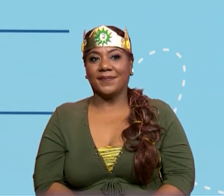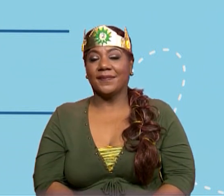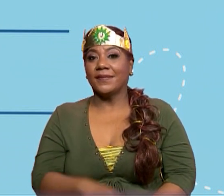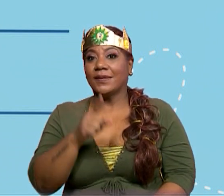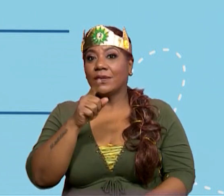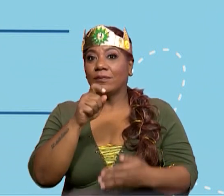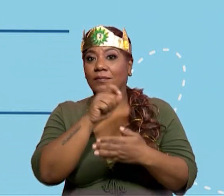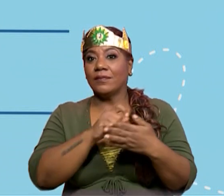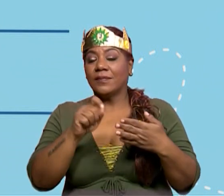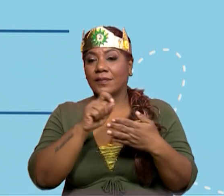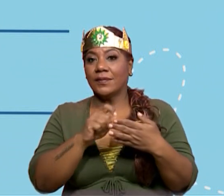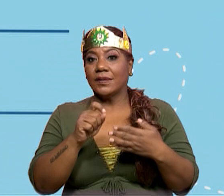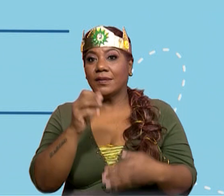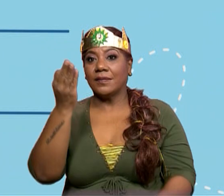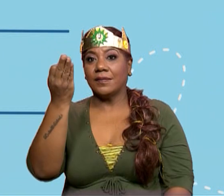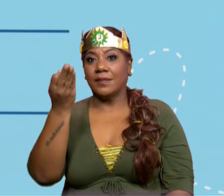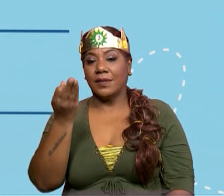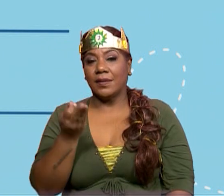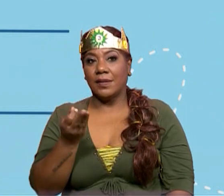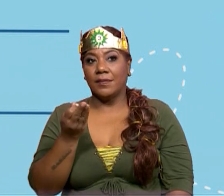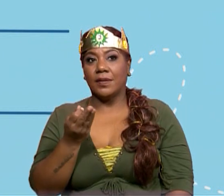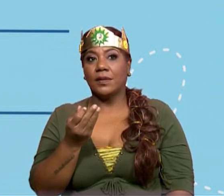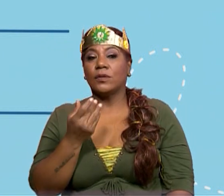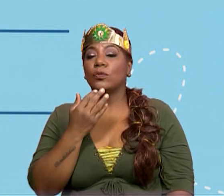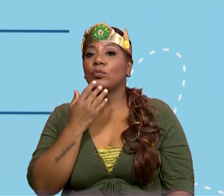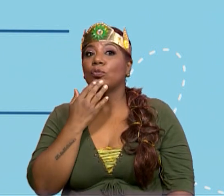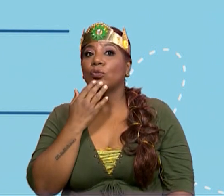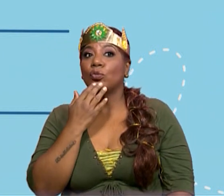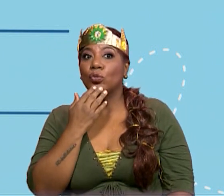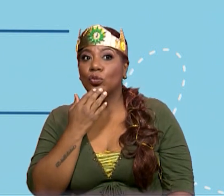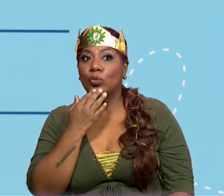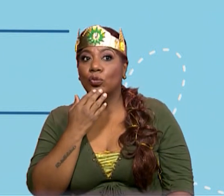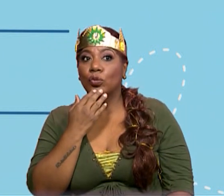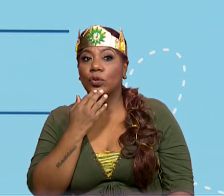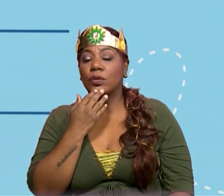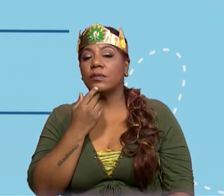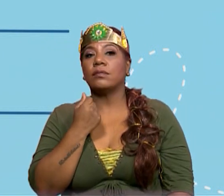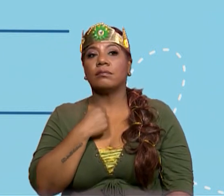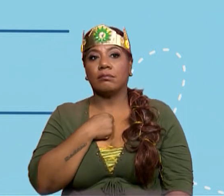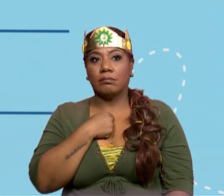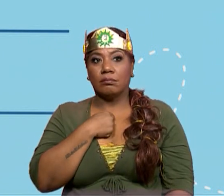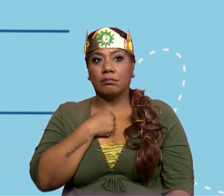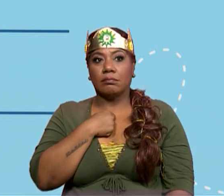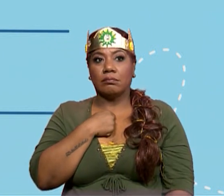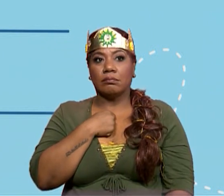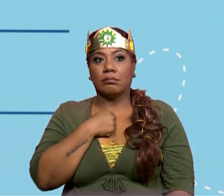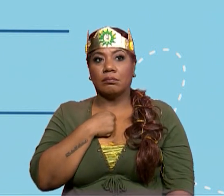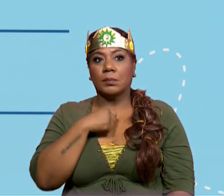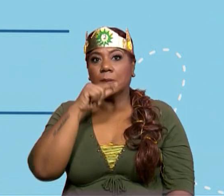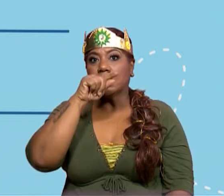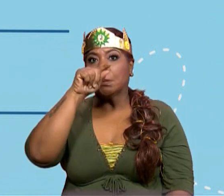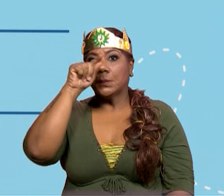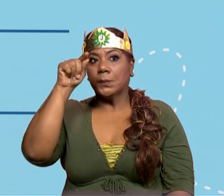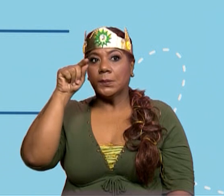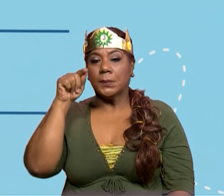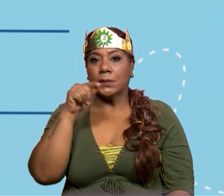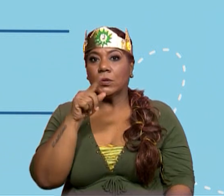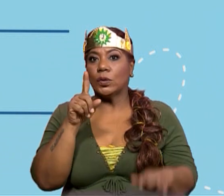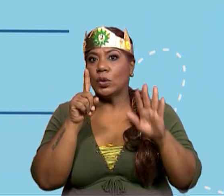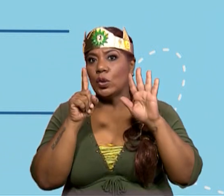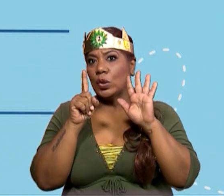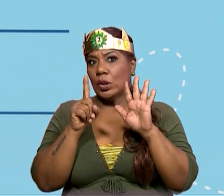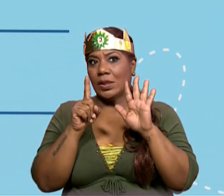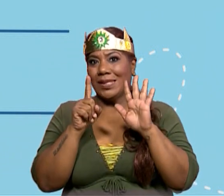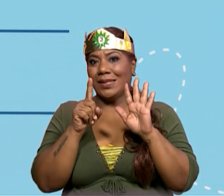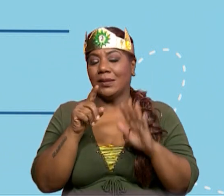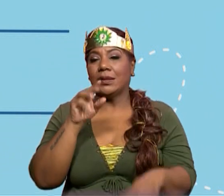Escribe la fracción que representa la parte sombreada. Veamos. ¿Cuántas partes hemos tomado del primer círculo? Hemos